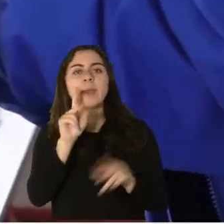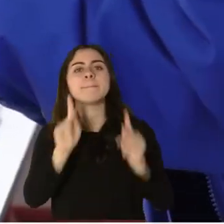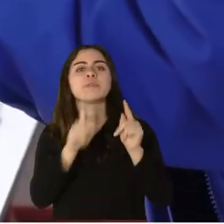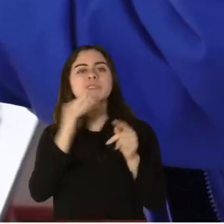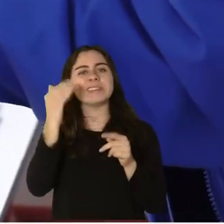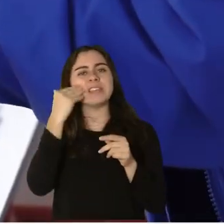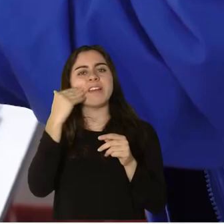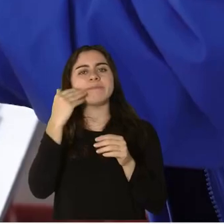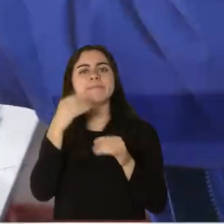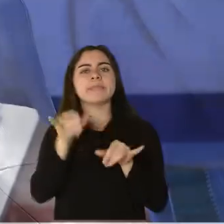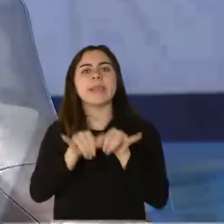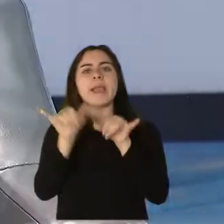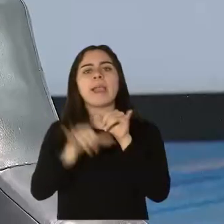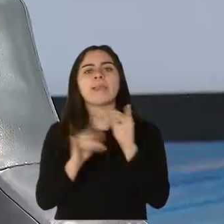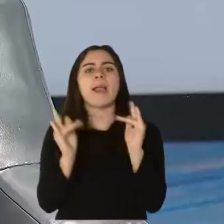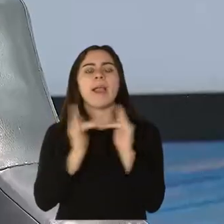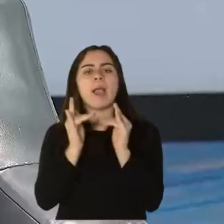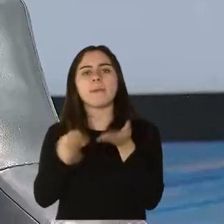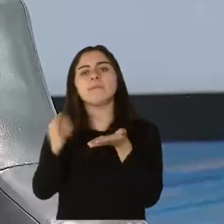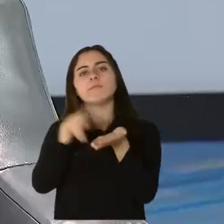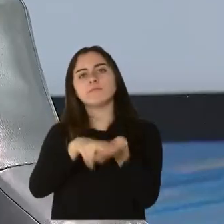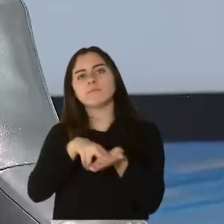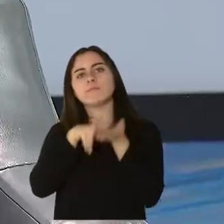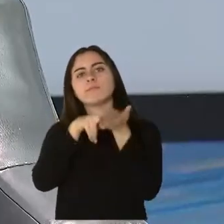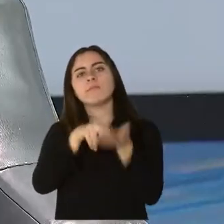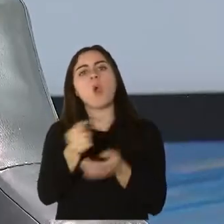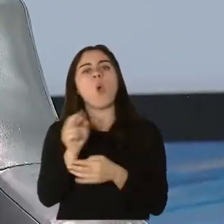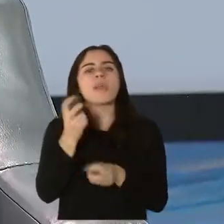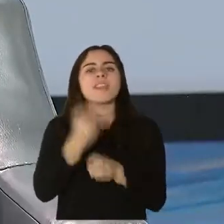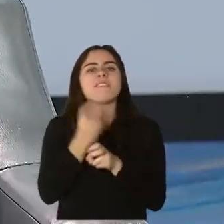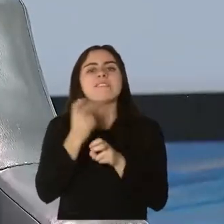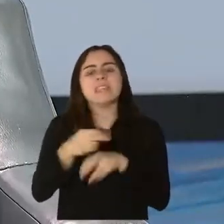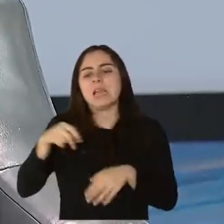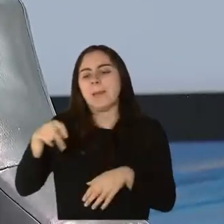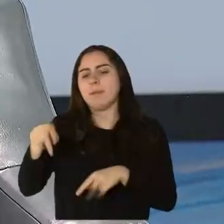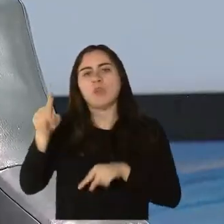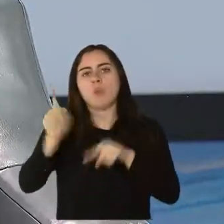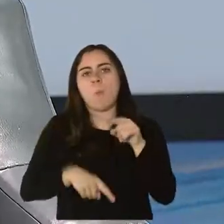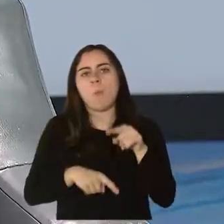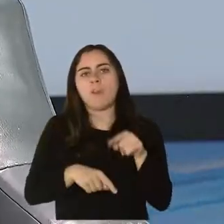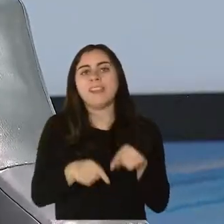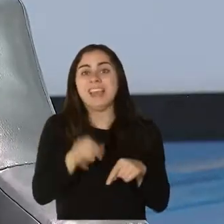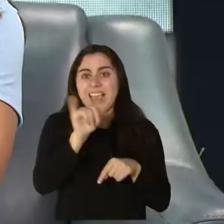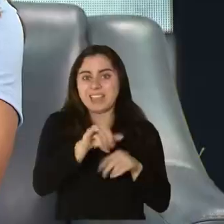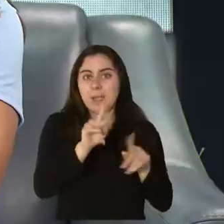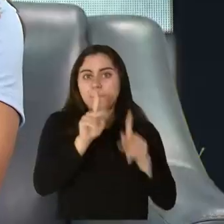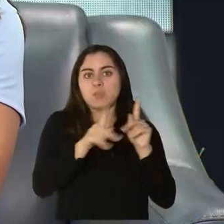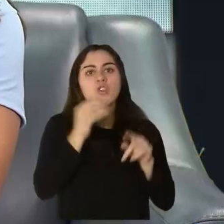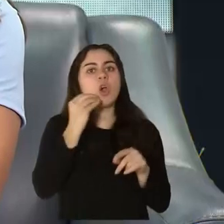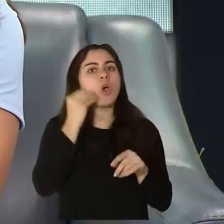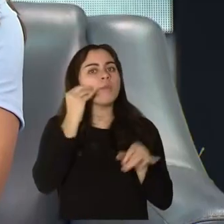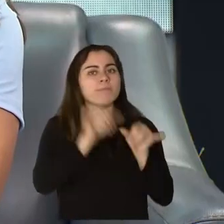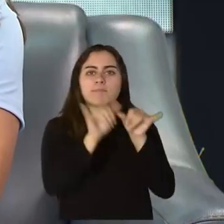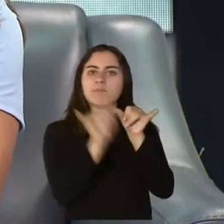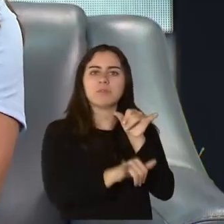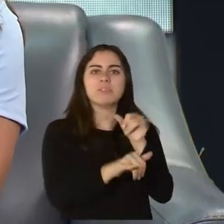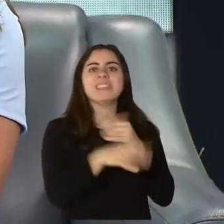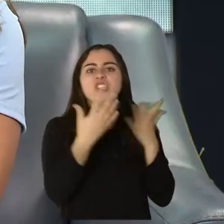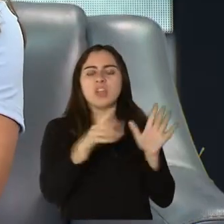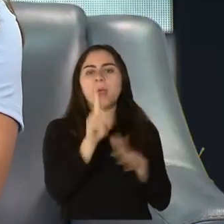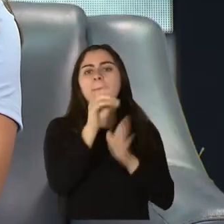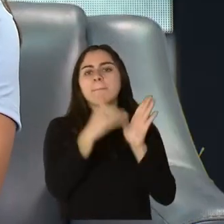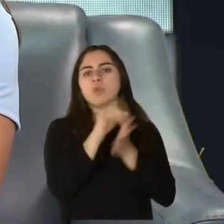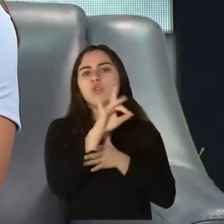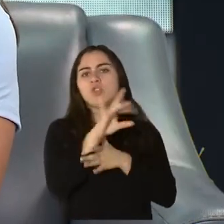de difícil movilidad. Y hemos logrado vacunar en estas dos semanas unos 1.800 pacientes. Doctora, cuando usted dice ha sido